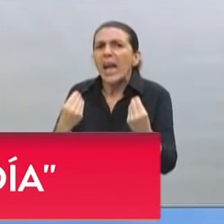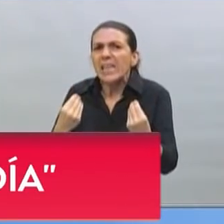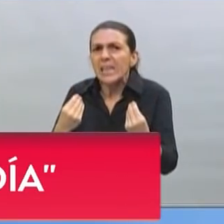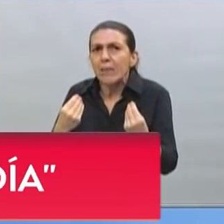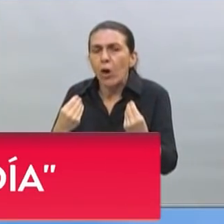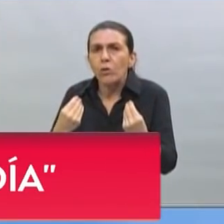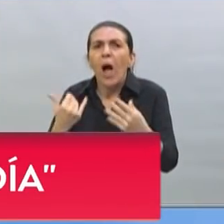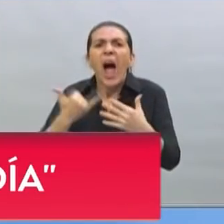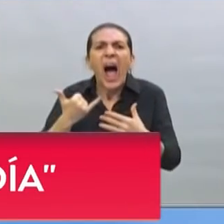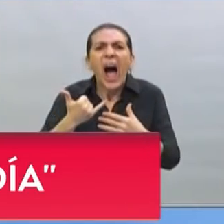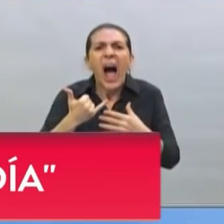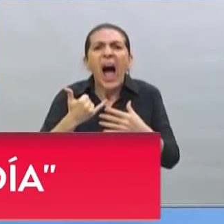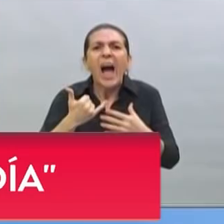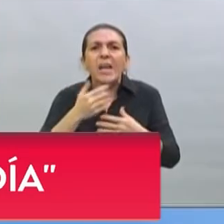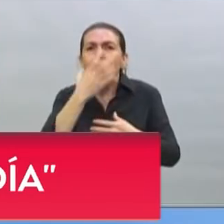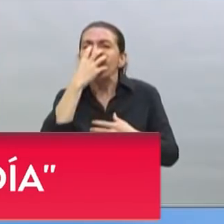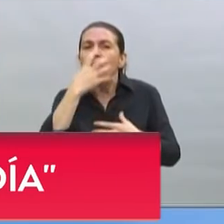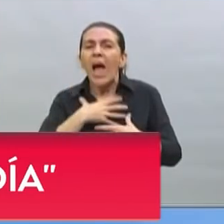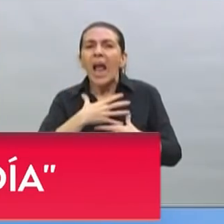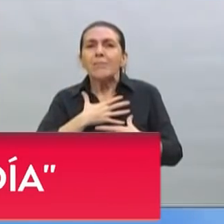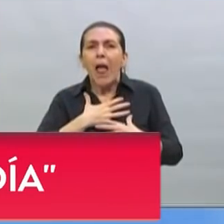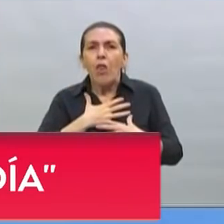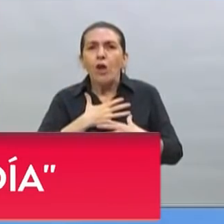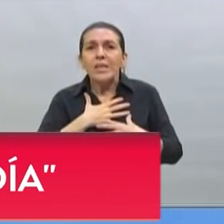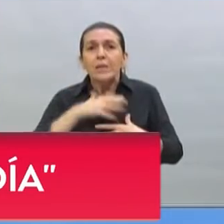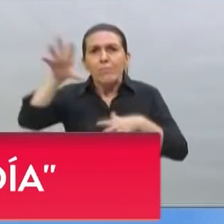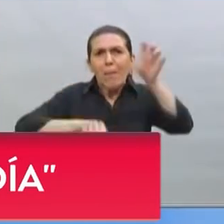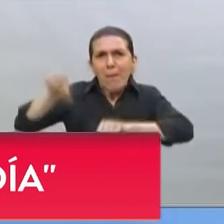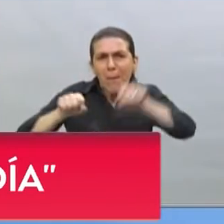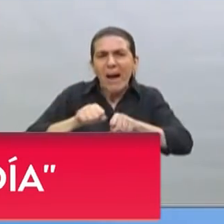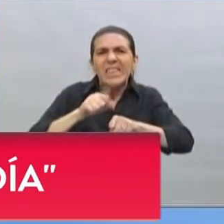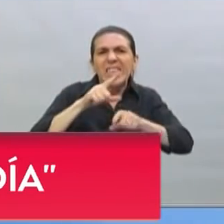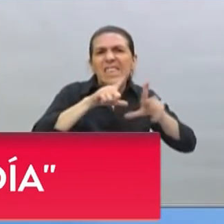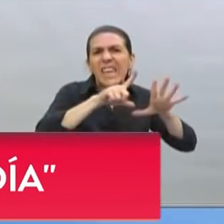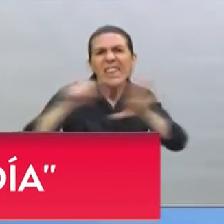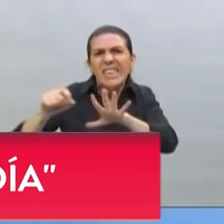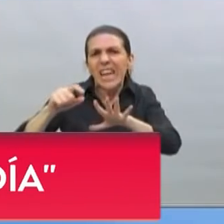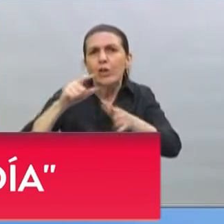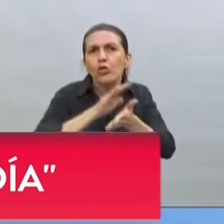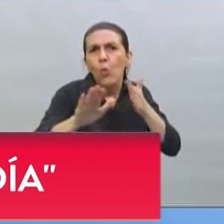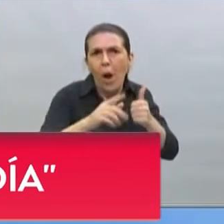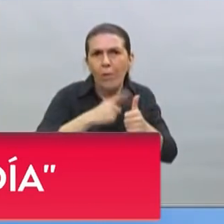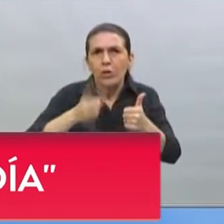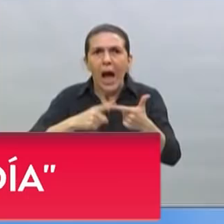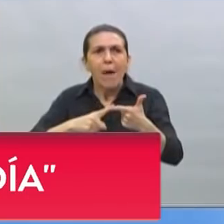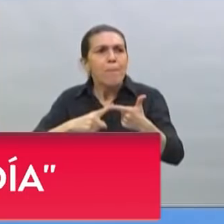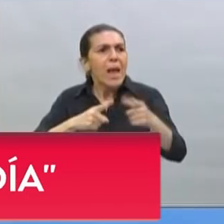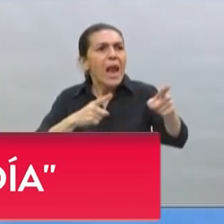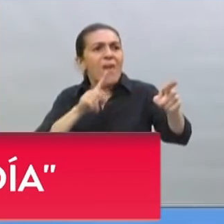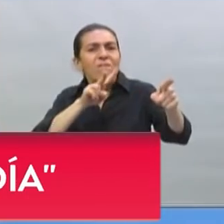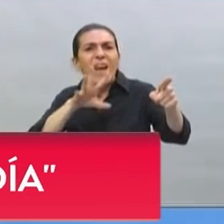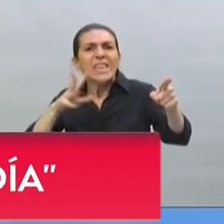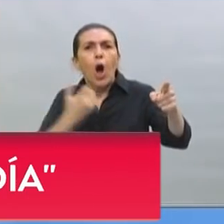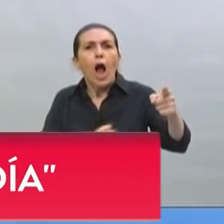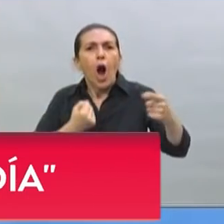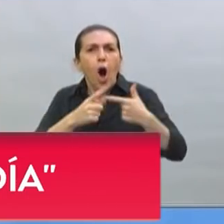más de 700 respiradores nuevos. 200 ecógrafos portátiles nuevos. 25 ecógrafos